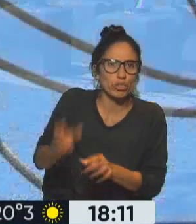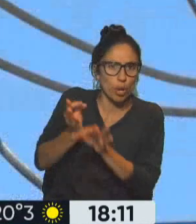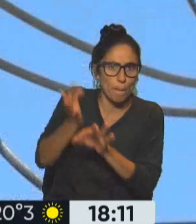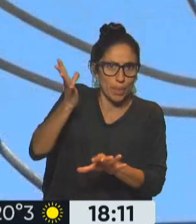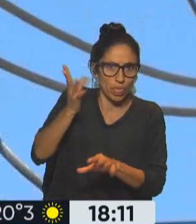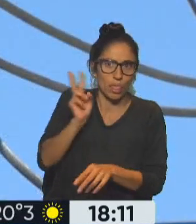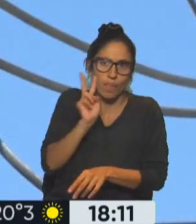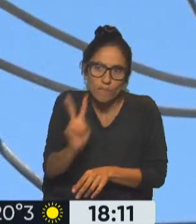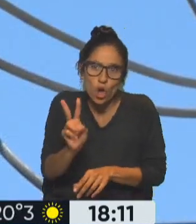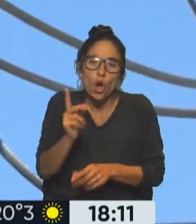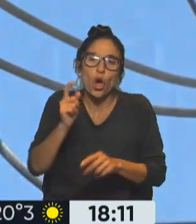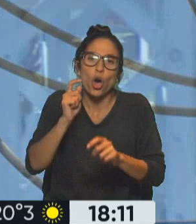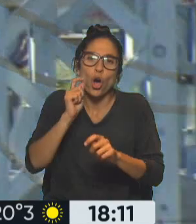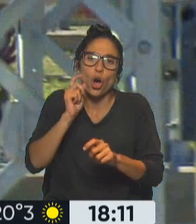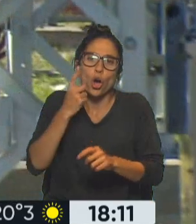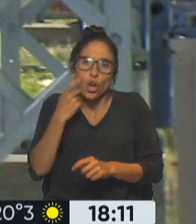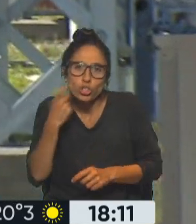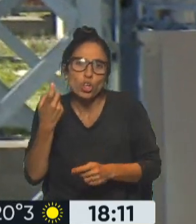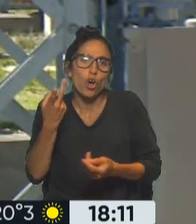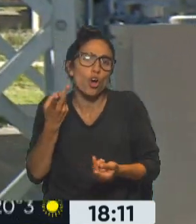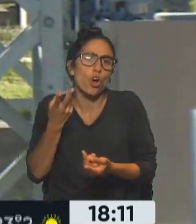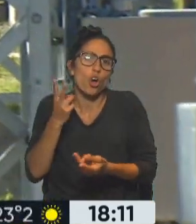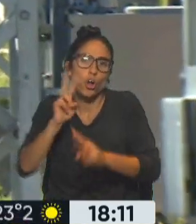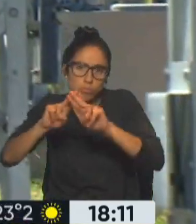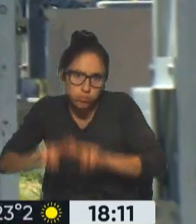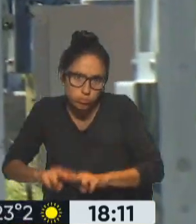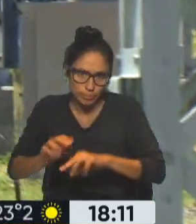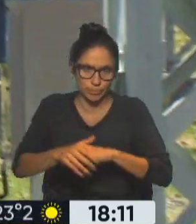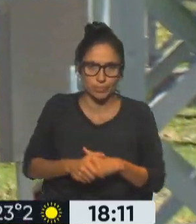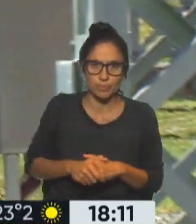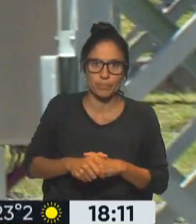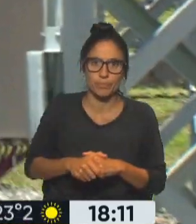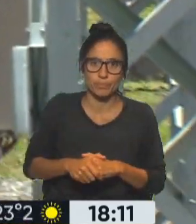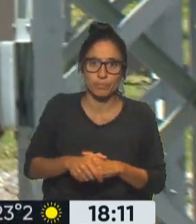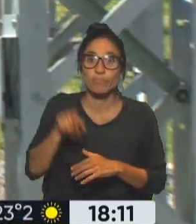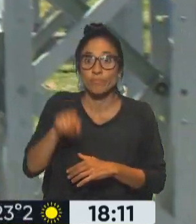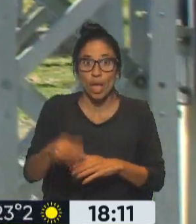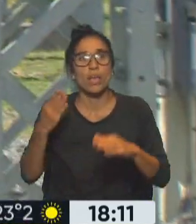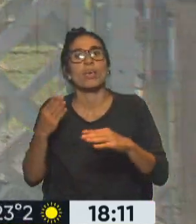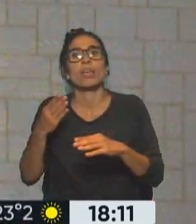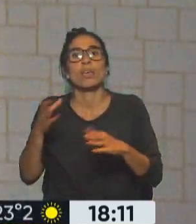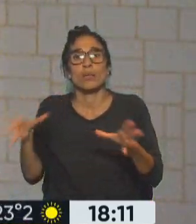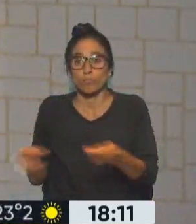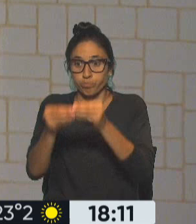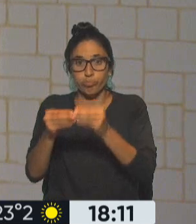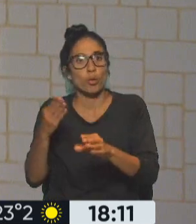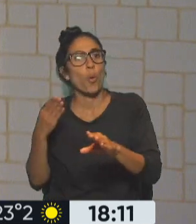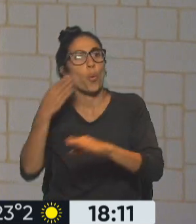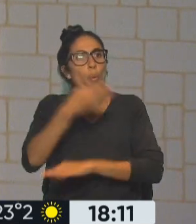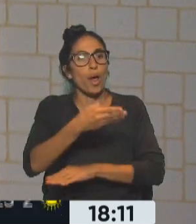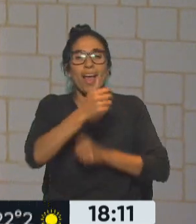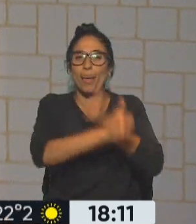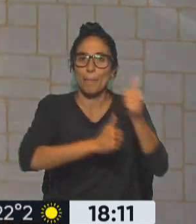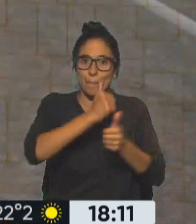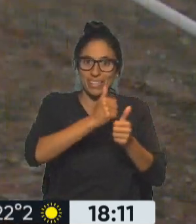pericia o el servicio técnico y demás, hay que concurrir a la empresa, no a la empresa,